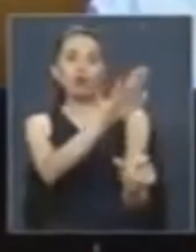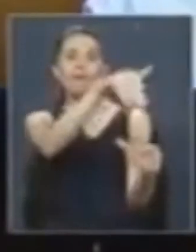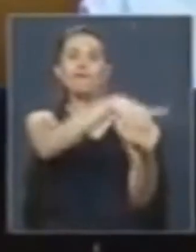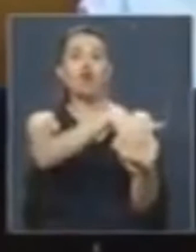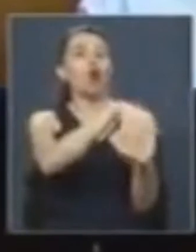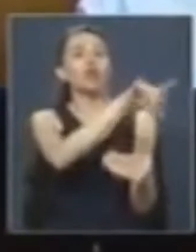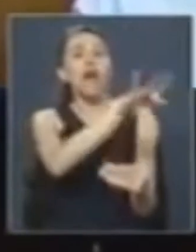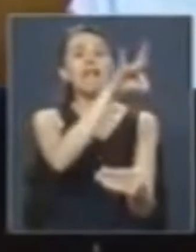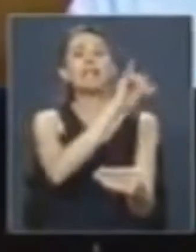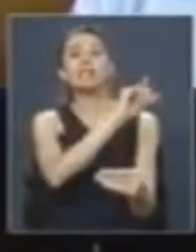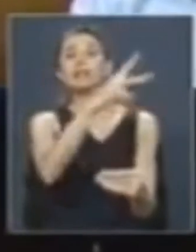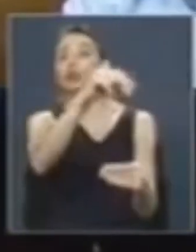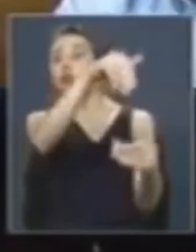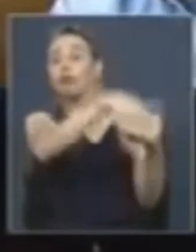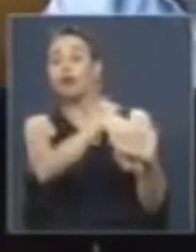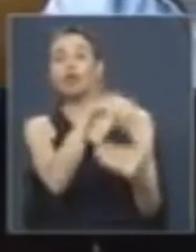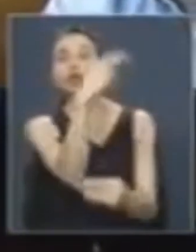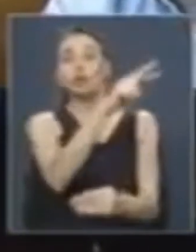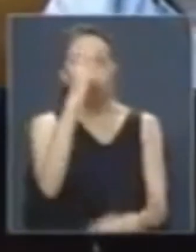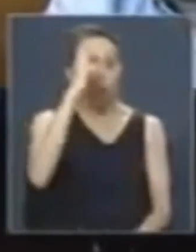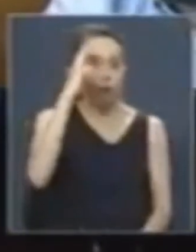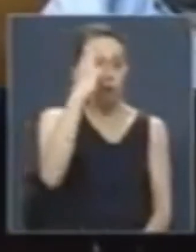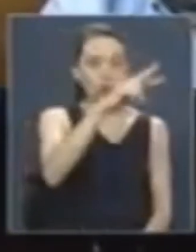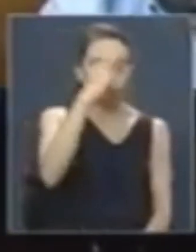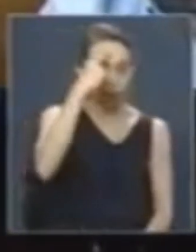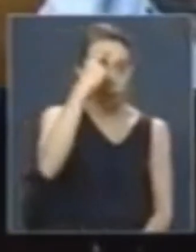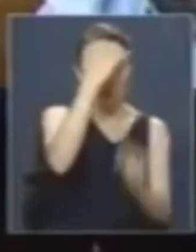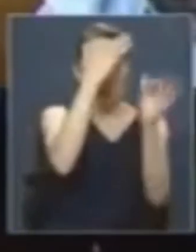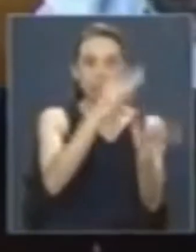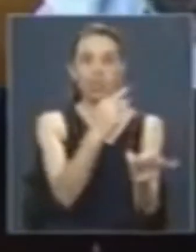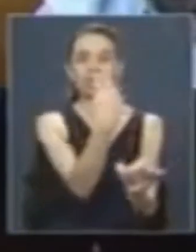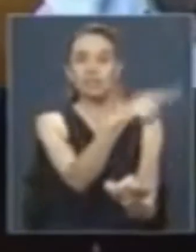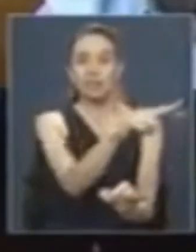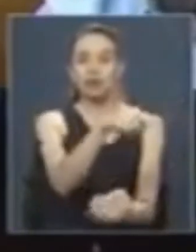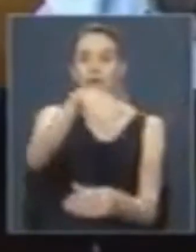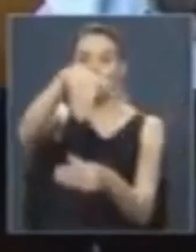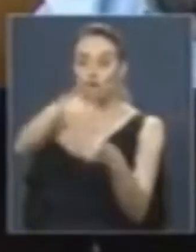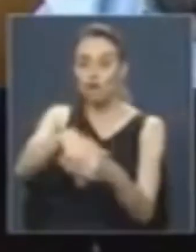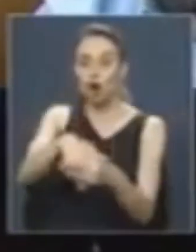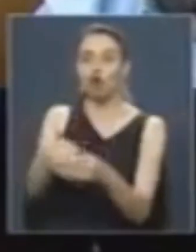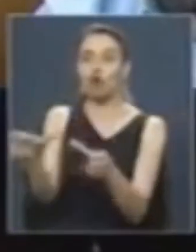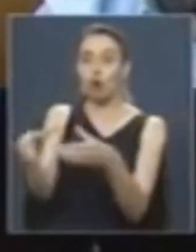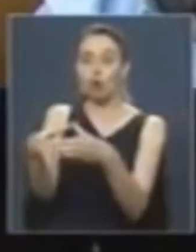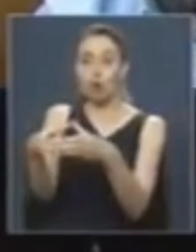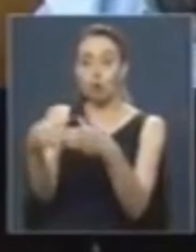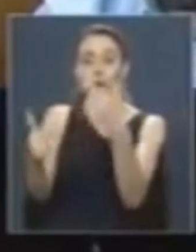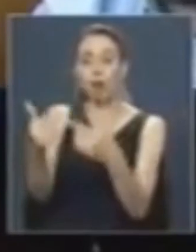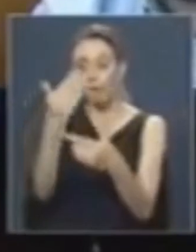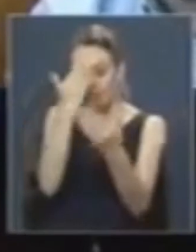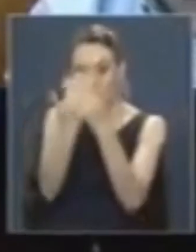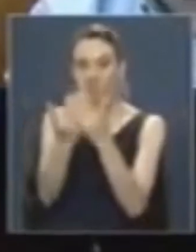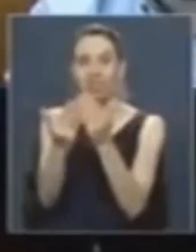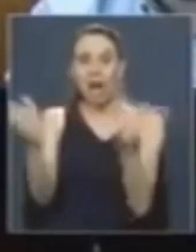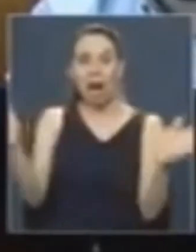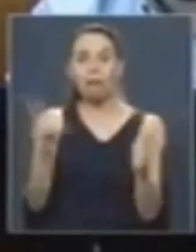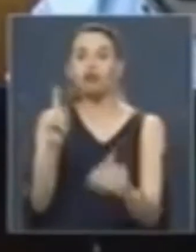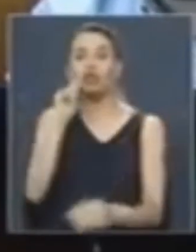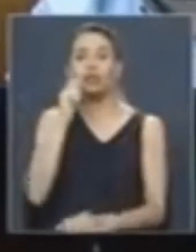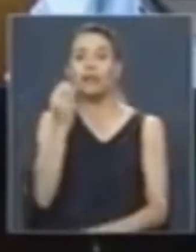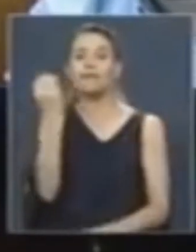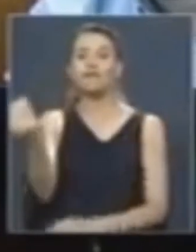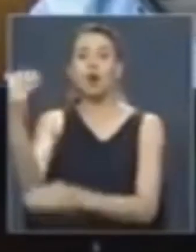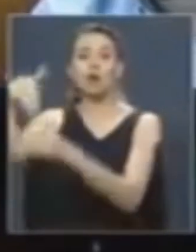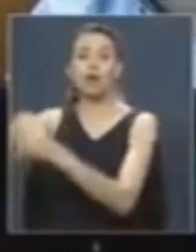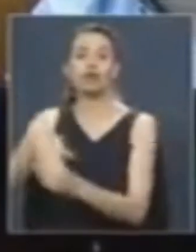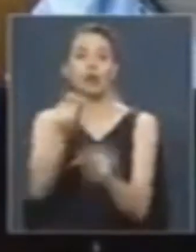porque su reflexión y sus convicciones lo llevan a esa decisión, que el voto del Frente Amplio, compañeros, no es el voto bueno y el que no